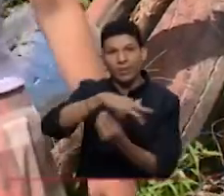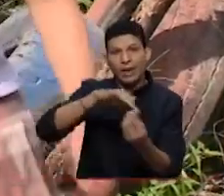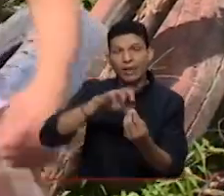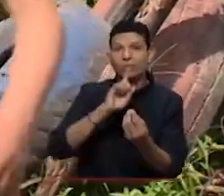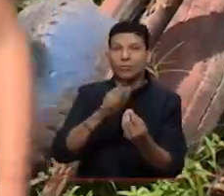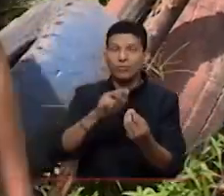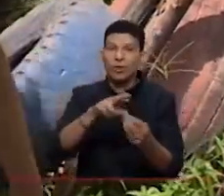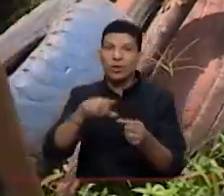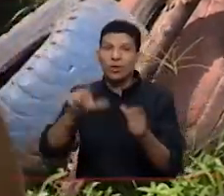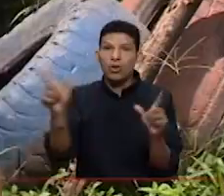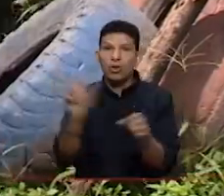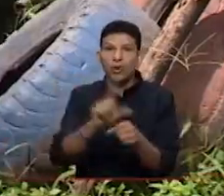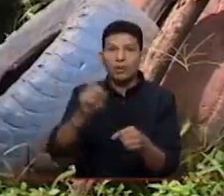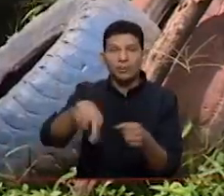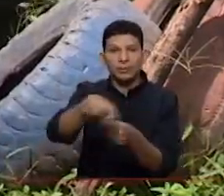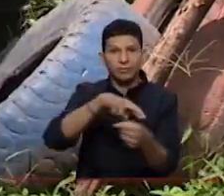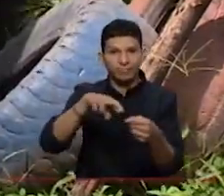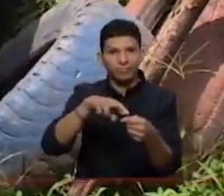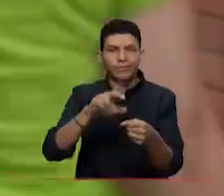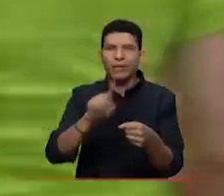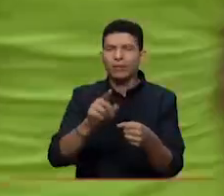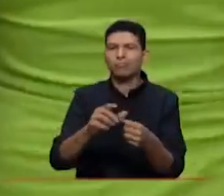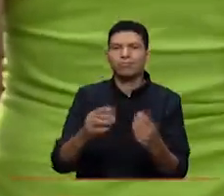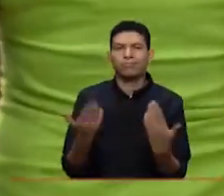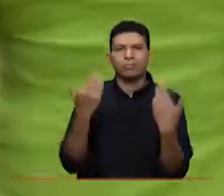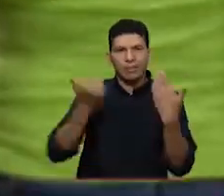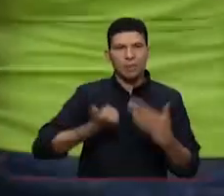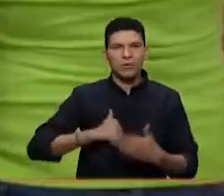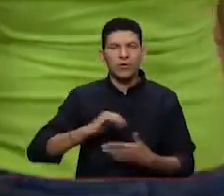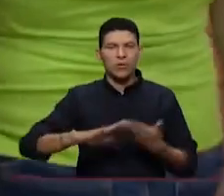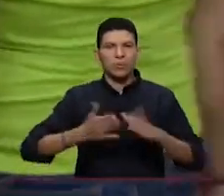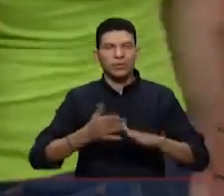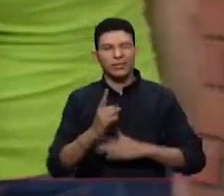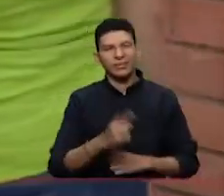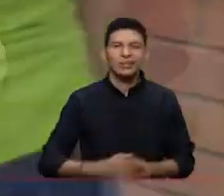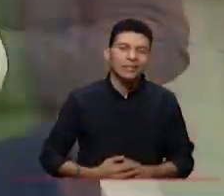como regional. La idea es que dicha unidad sea aprovechada por toda la comunidad.